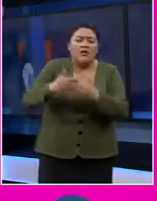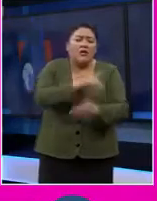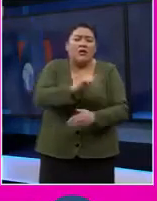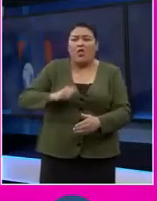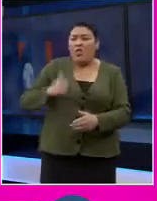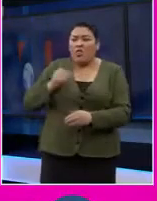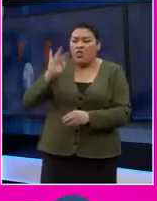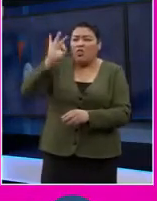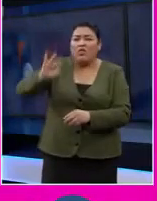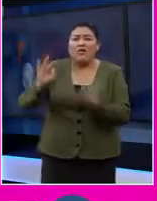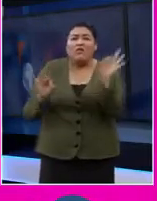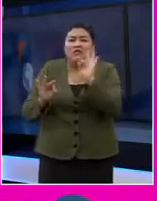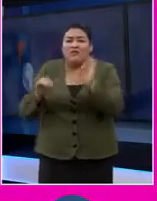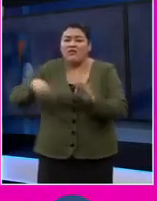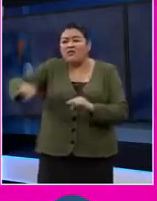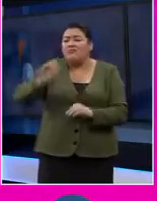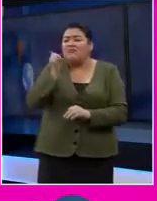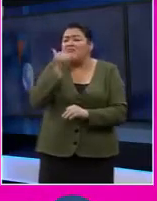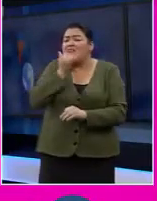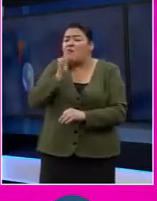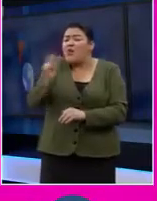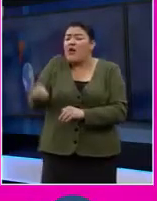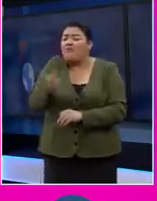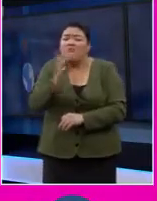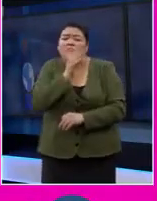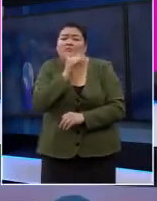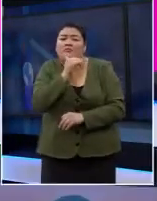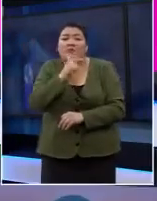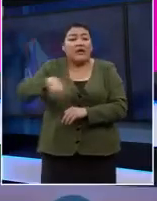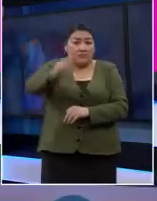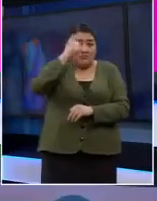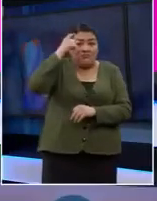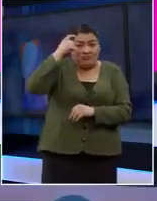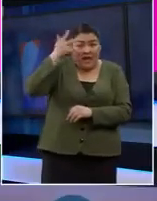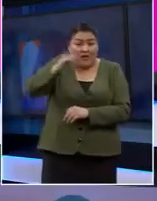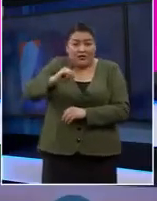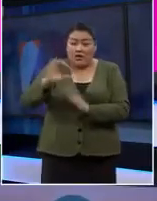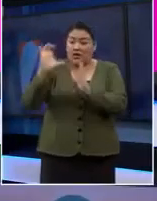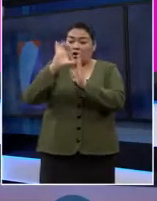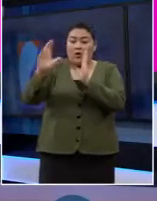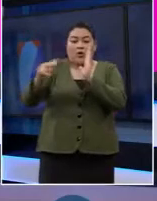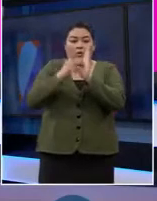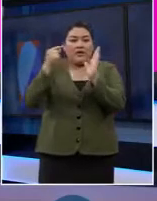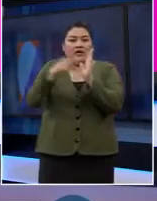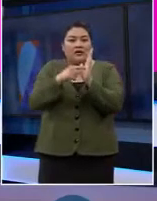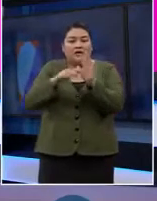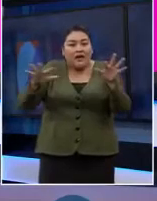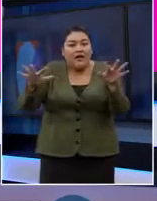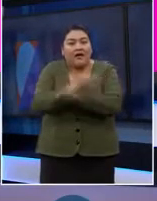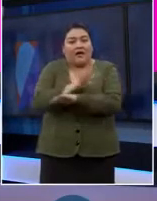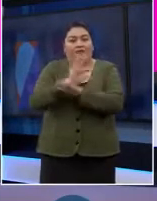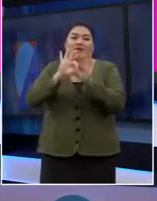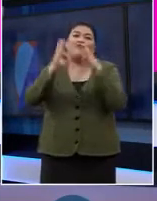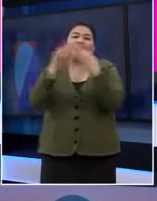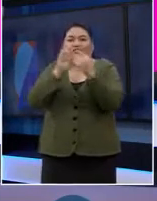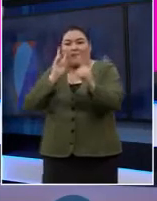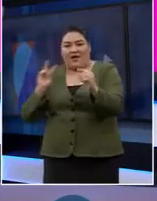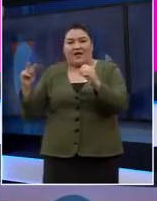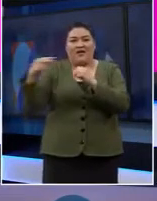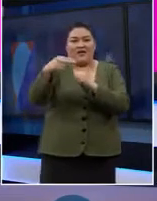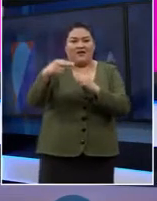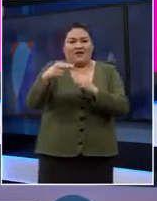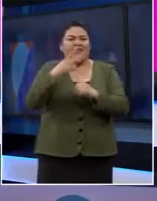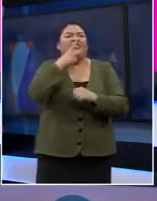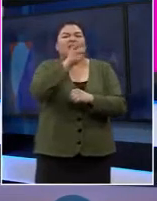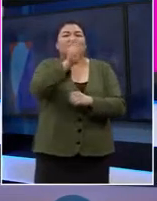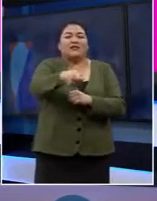abusar de ella, y por lo tanto no se le consulta nada que tenga que ver con su vida. Y la convención le da la vuelta a este asunto, y lo que hace es decir, las